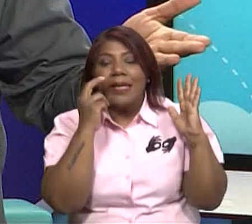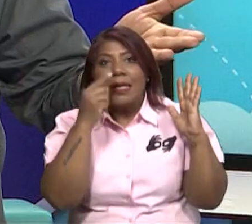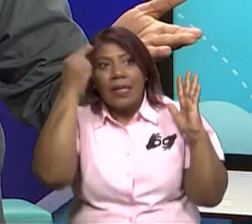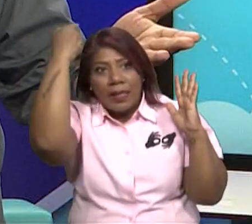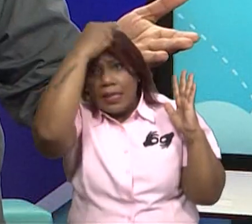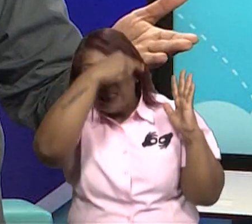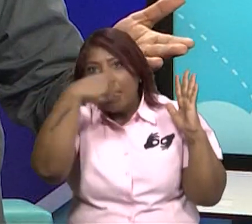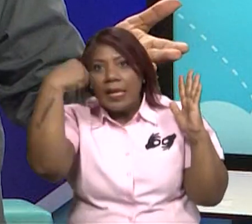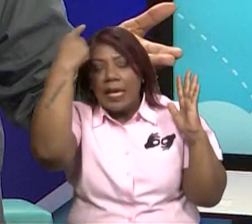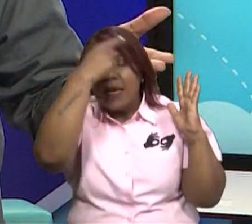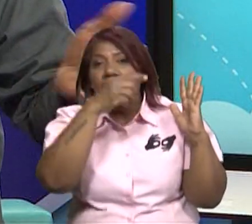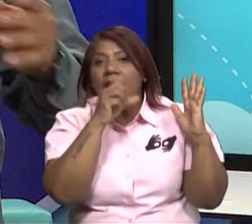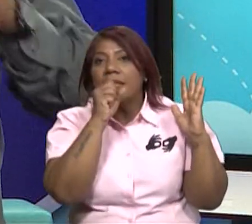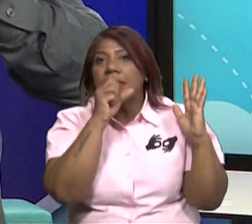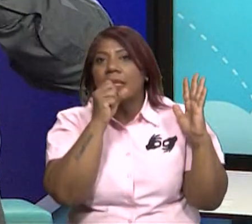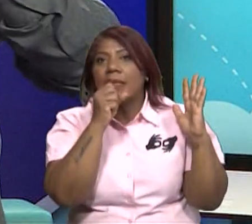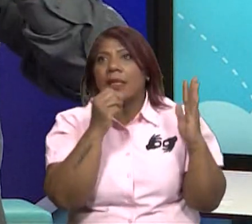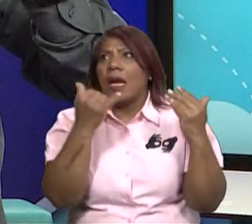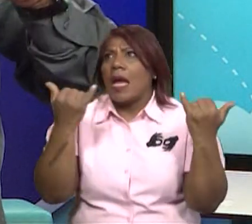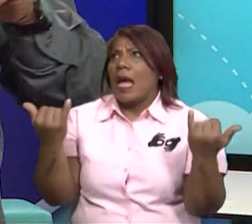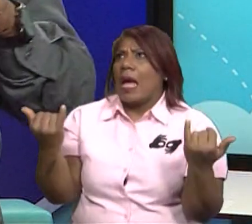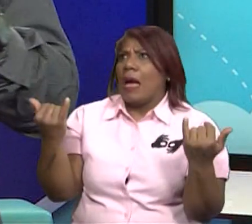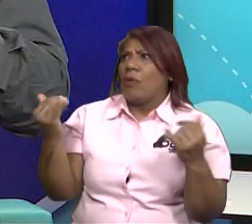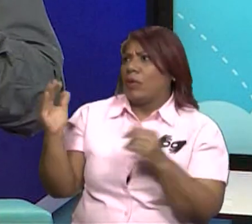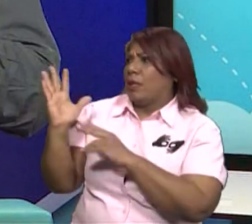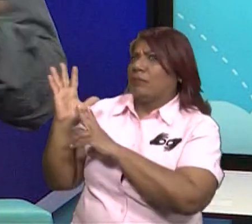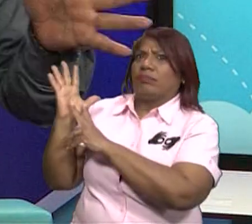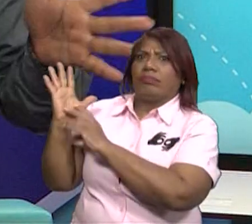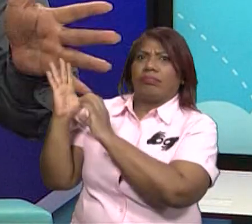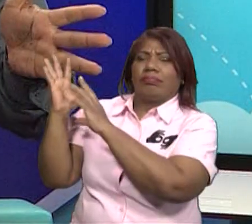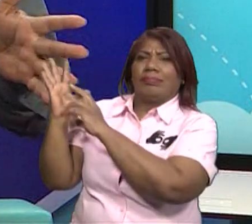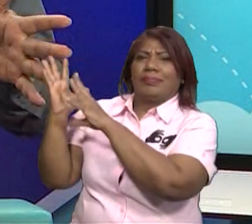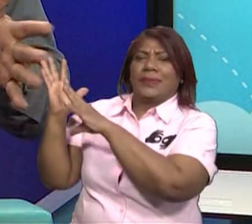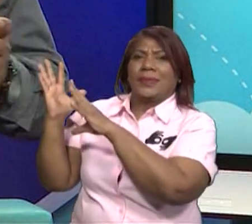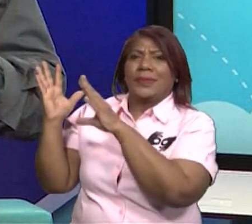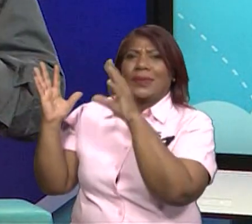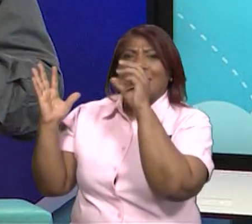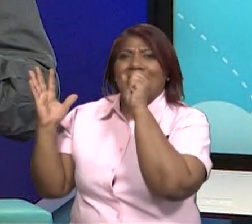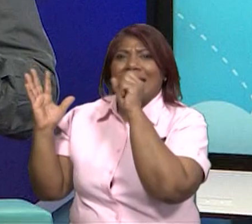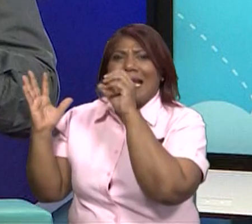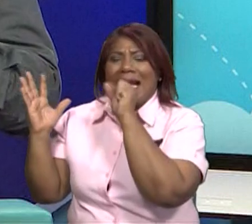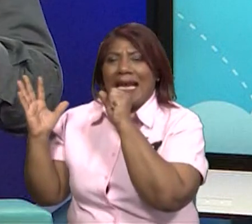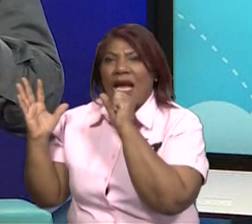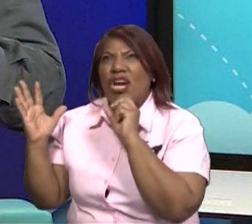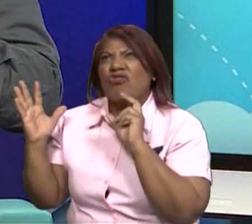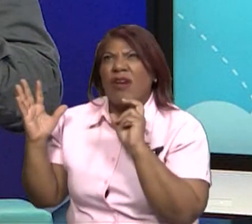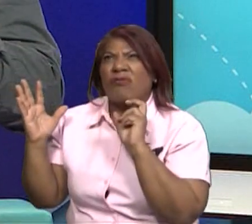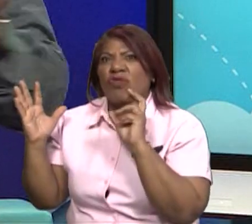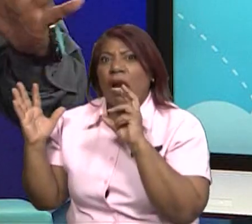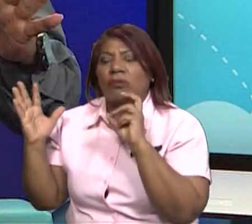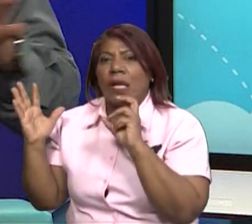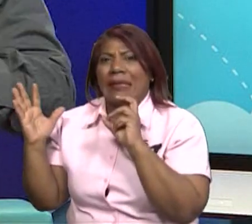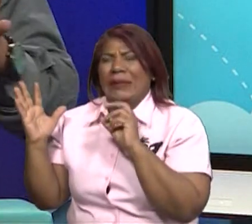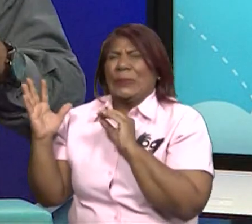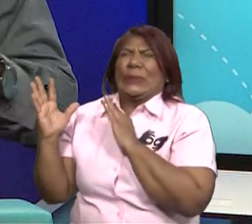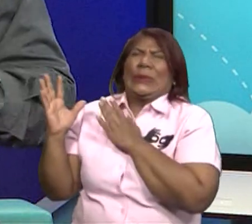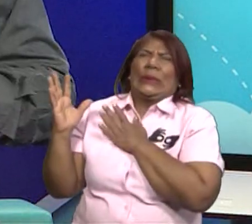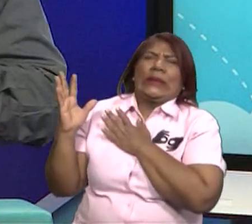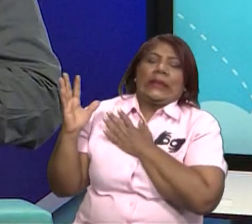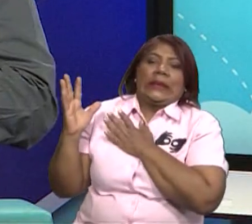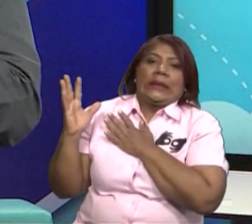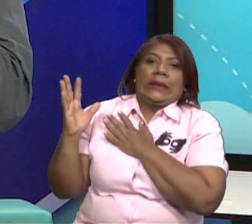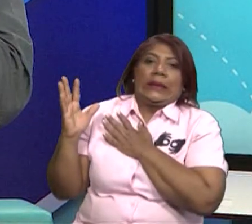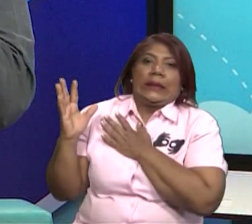Ahora nosotros vemos esa blanca que hasta que da asco. Realmente a algunas personas le tienen asco y pavor.